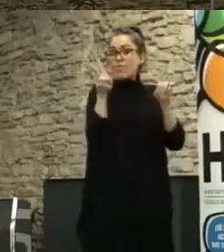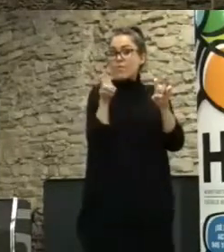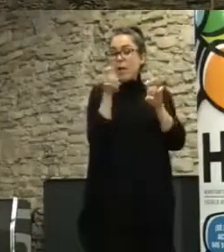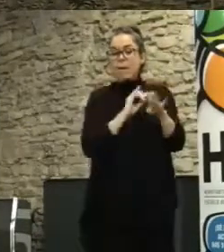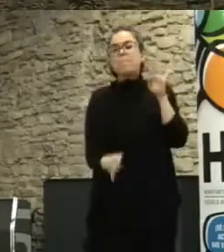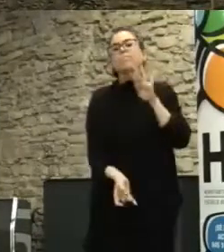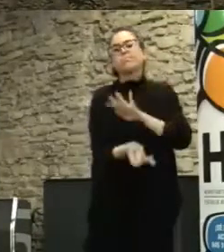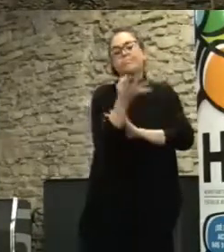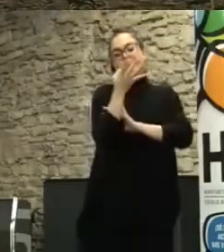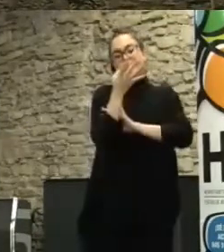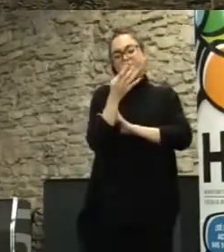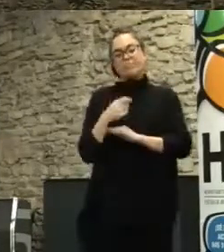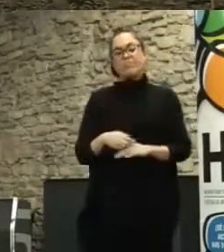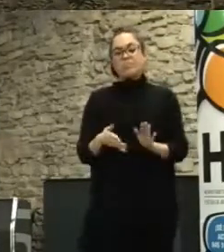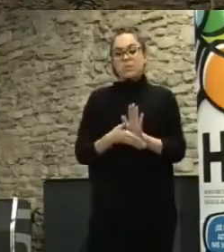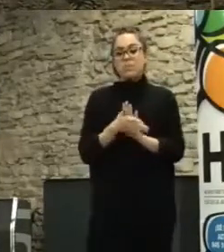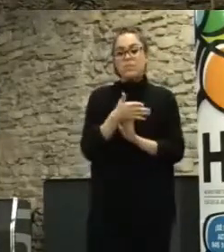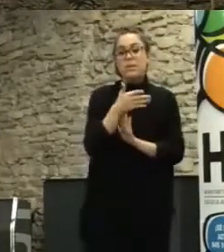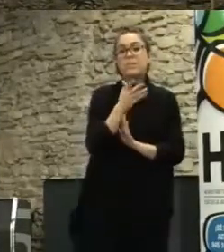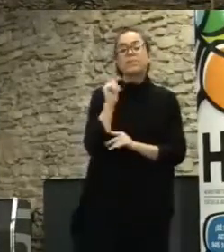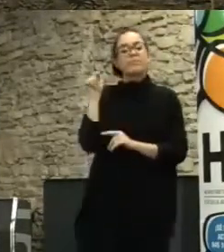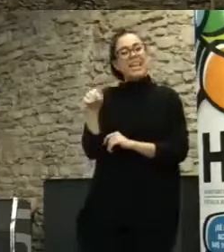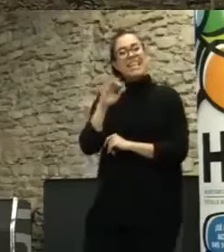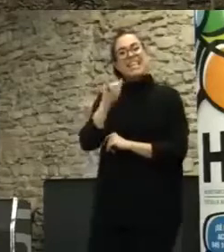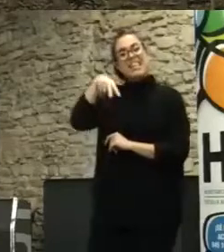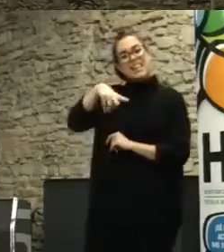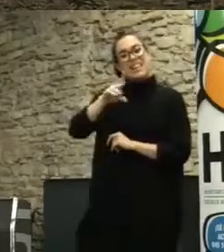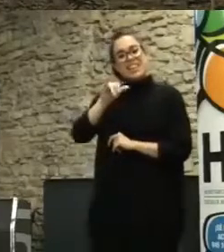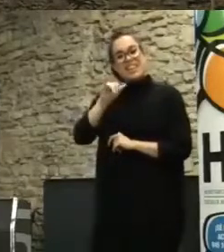Participalab, que es el que tiene más que ver con participación ciudadana.